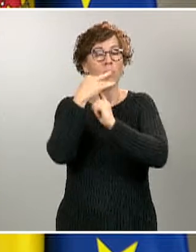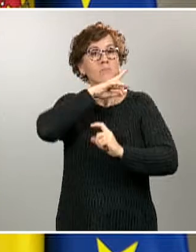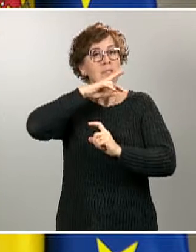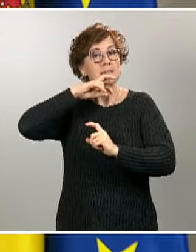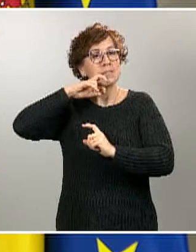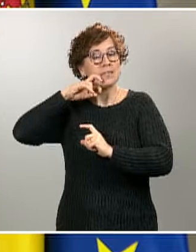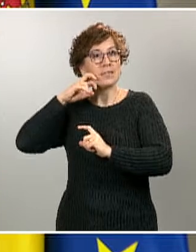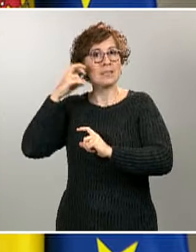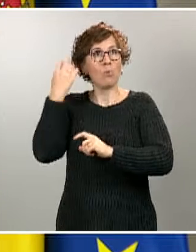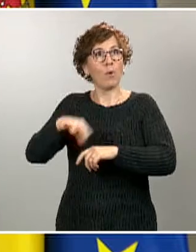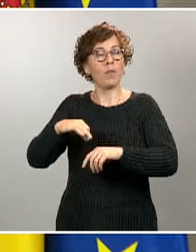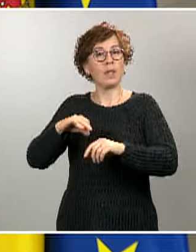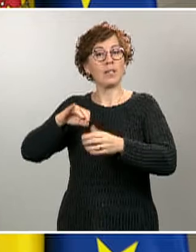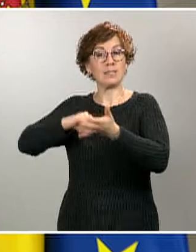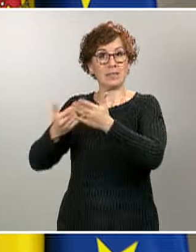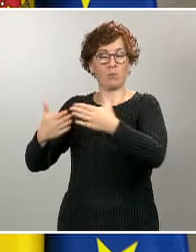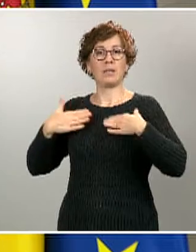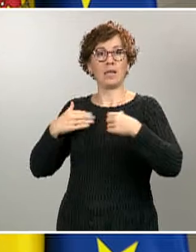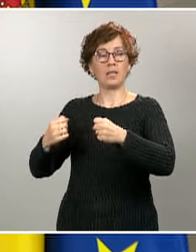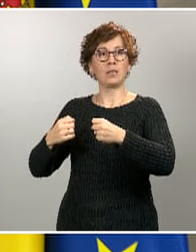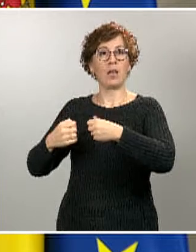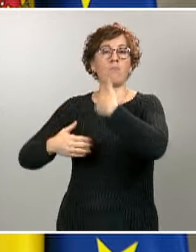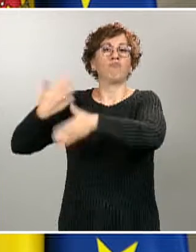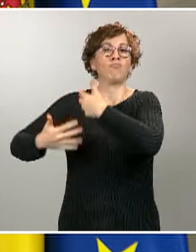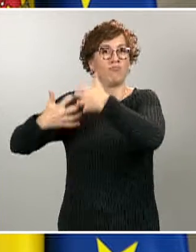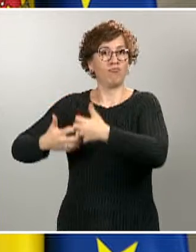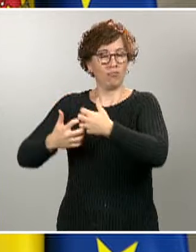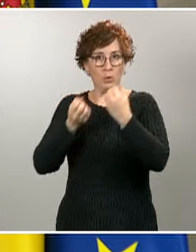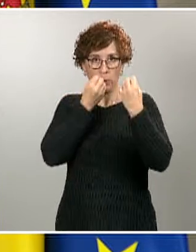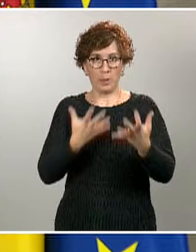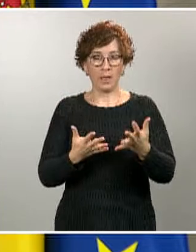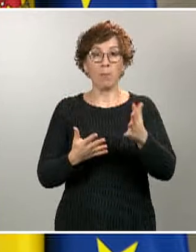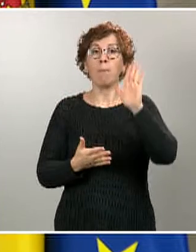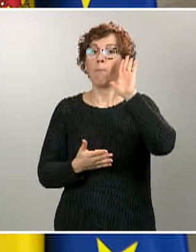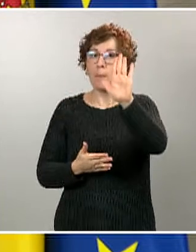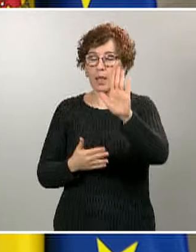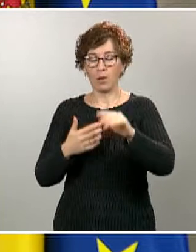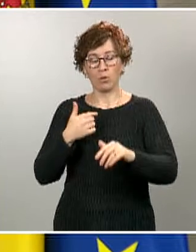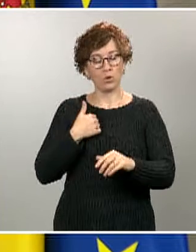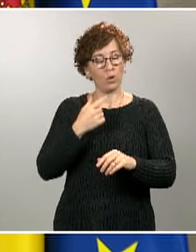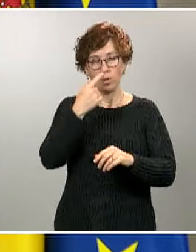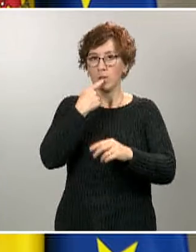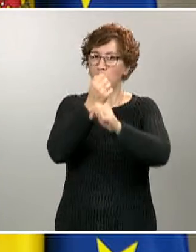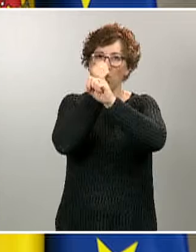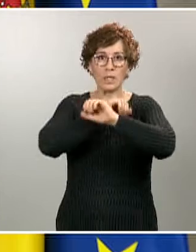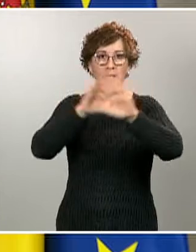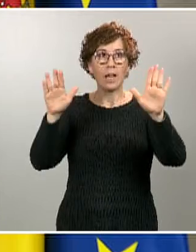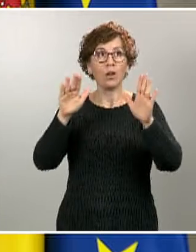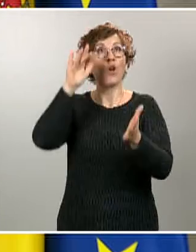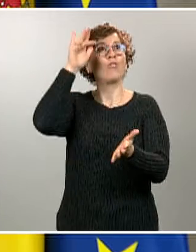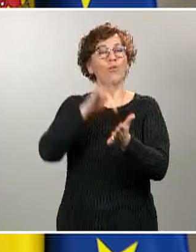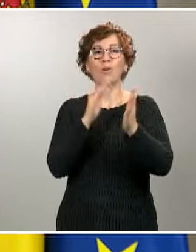sanitario. Quiero ser muy claro, no estamos todavía en fase de desescalada de las medidas adoptadas.